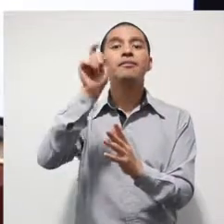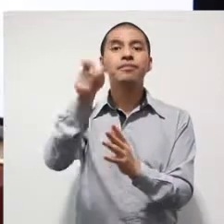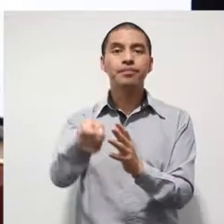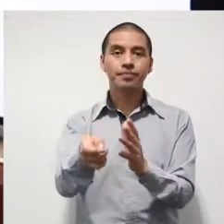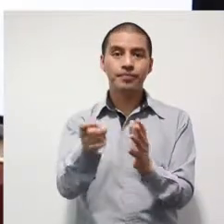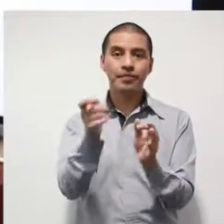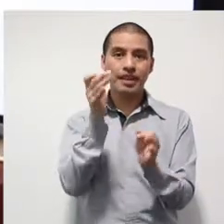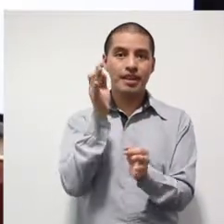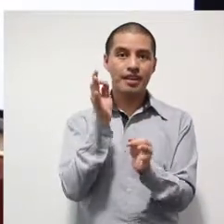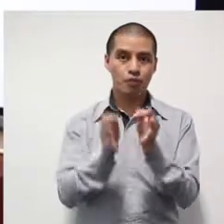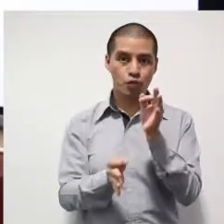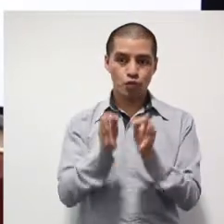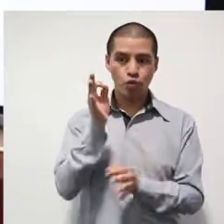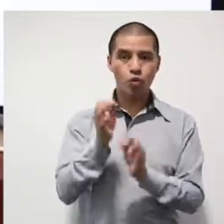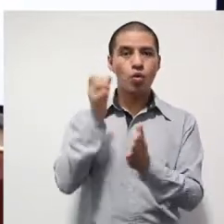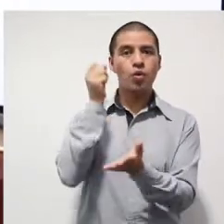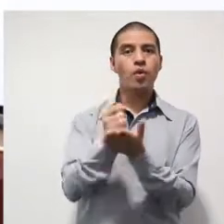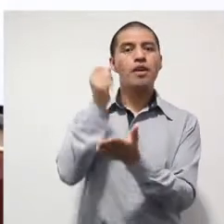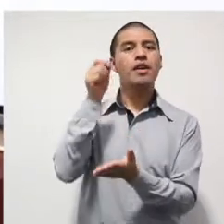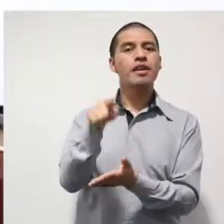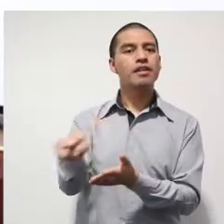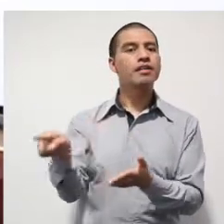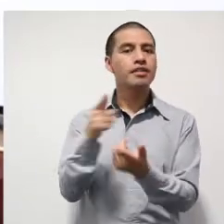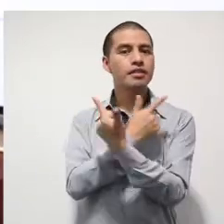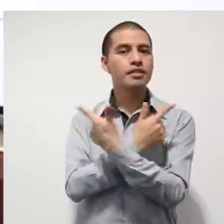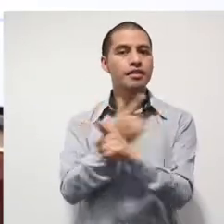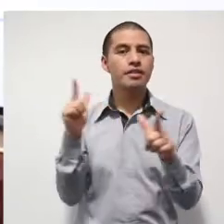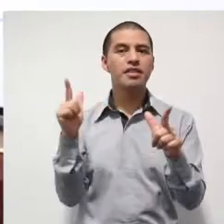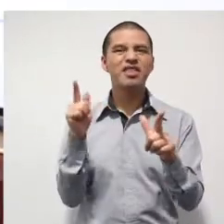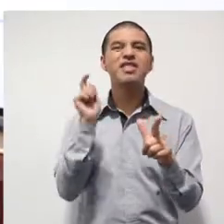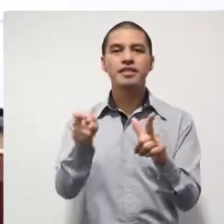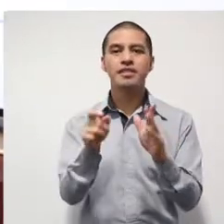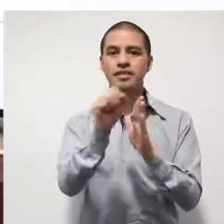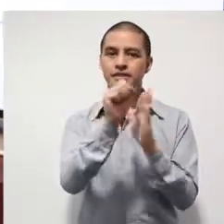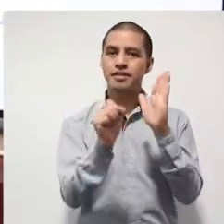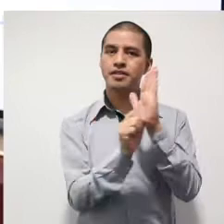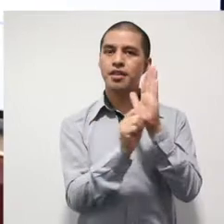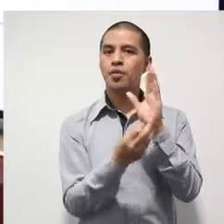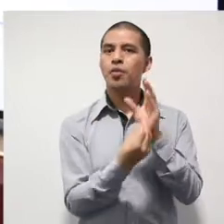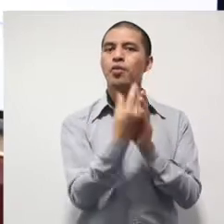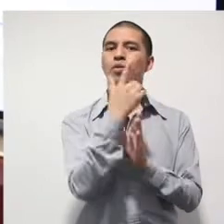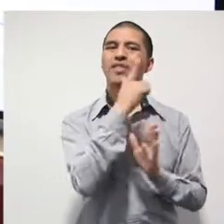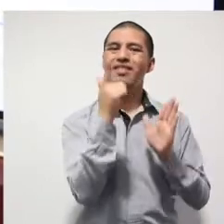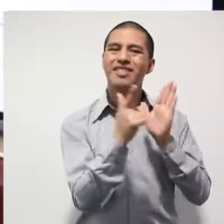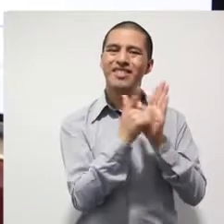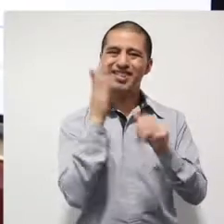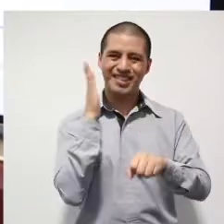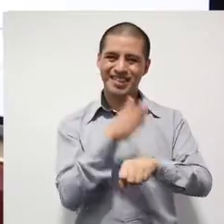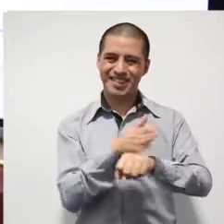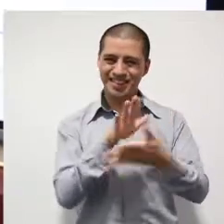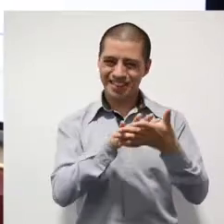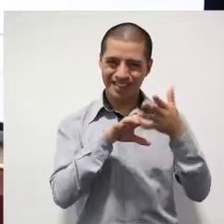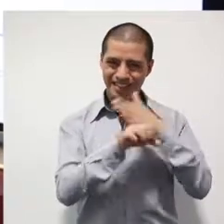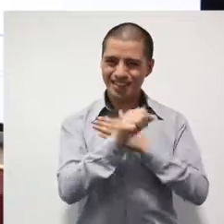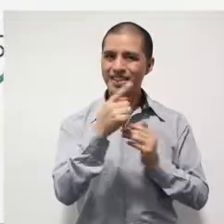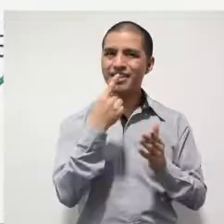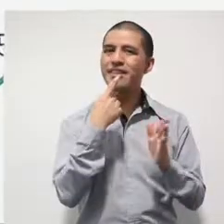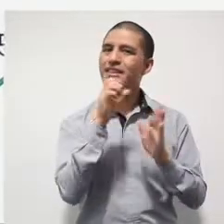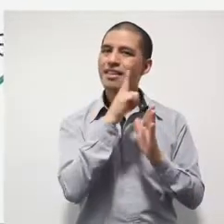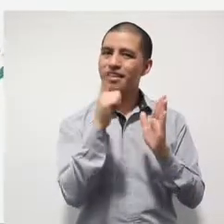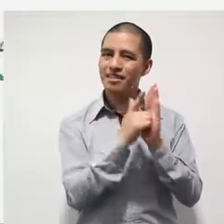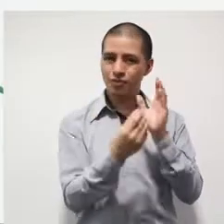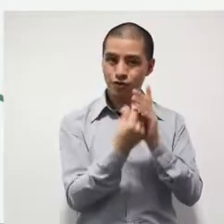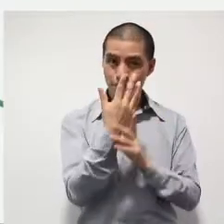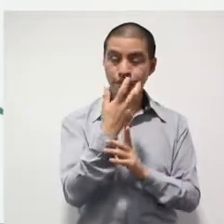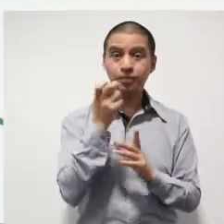proceso en libertad, particularmente con el nuevo sistema acusatorio. Aquí están las personas que